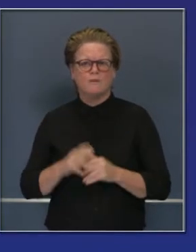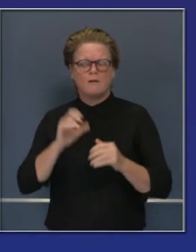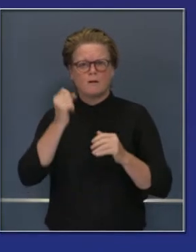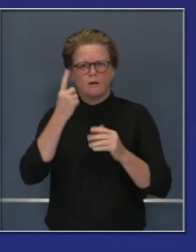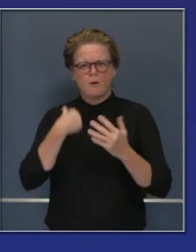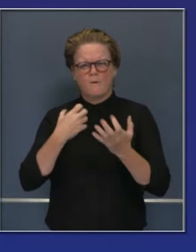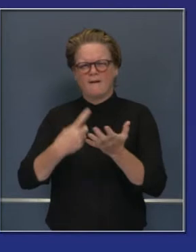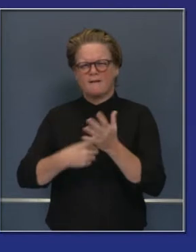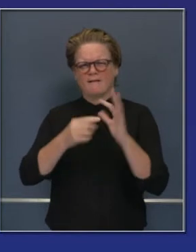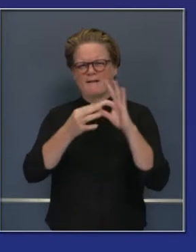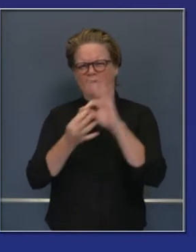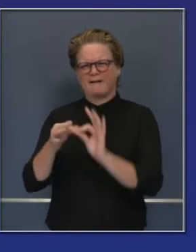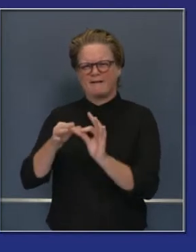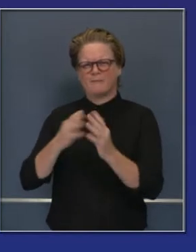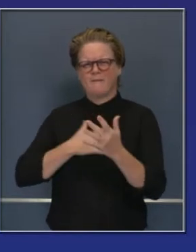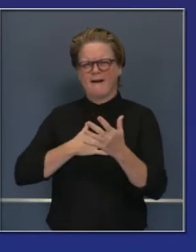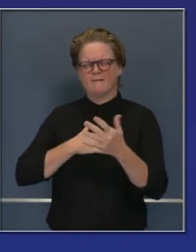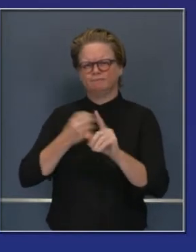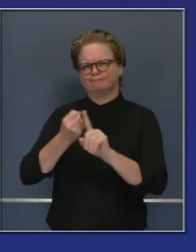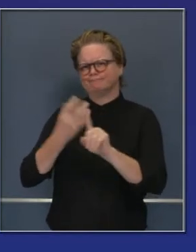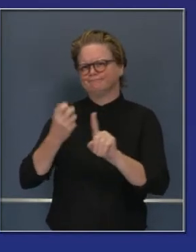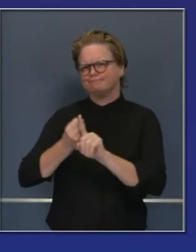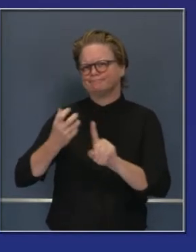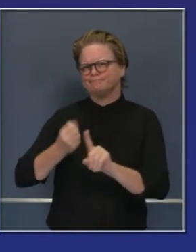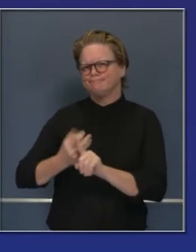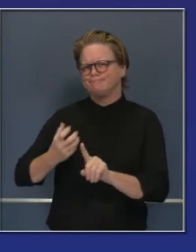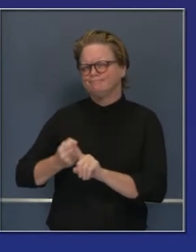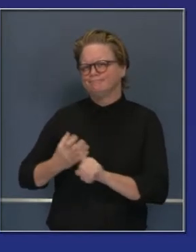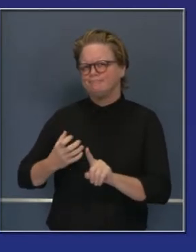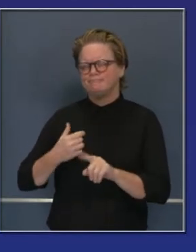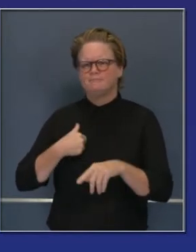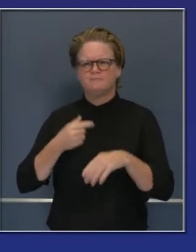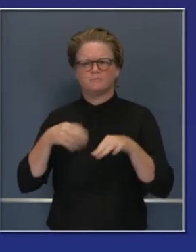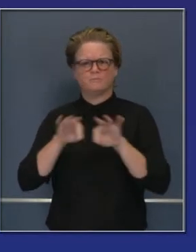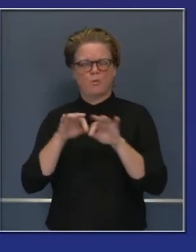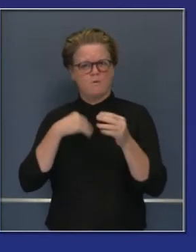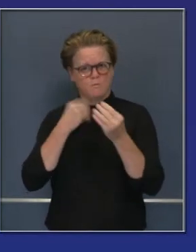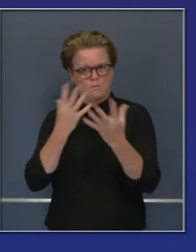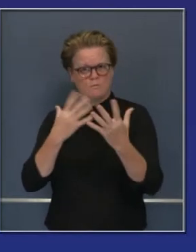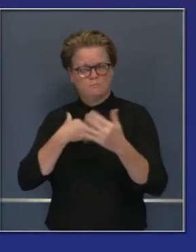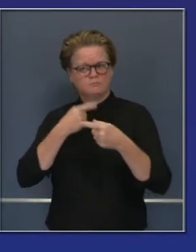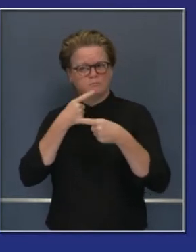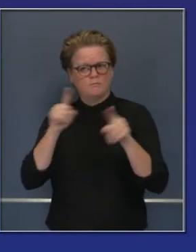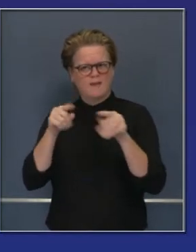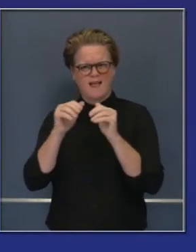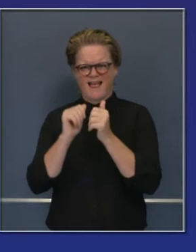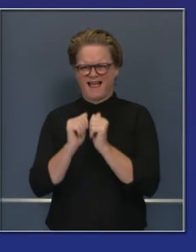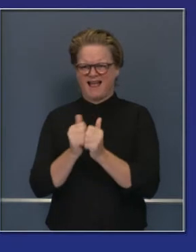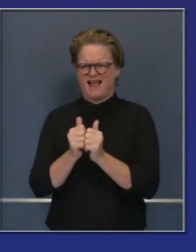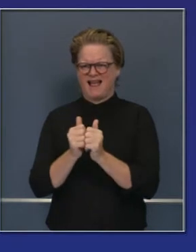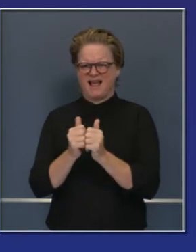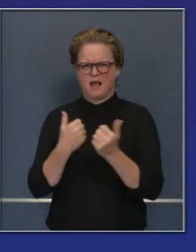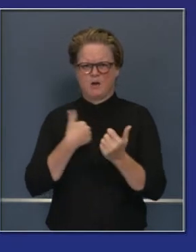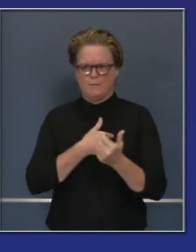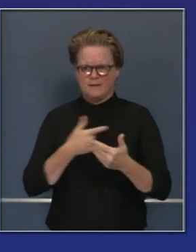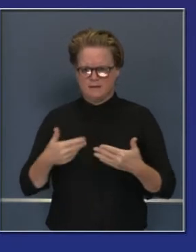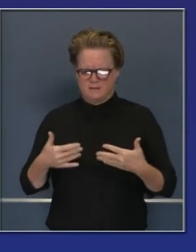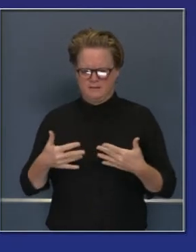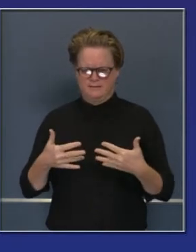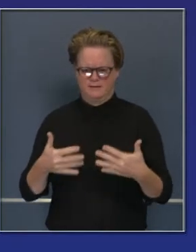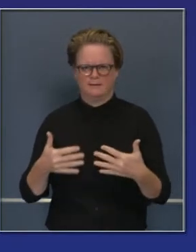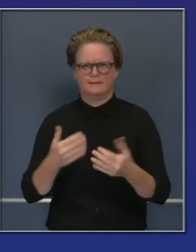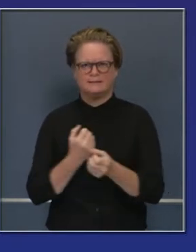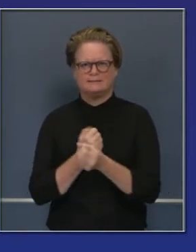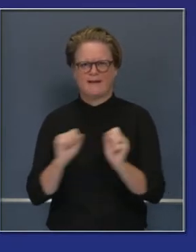Sobre el plan que divulgamos hace algunas semanas para mantener una economía más segura.